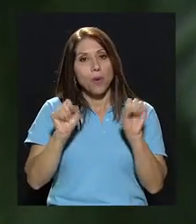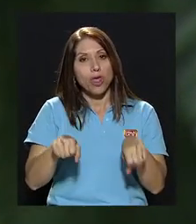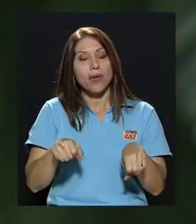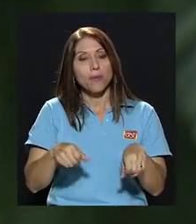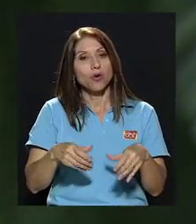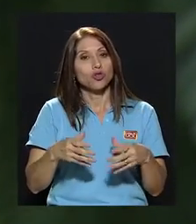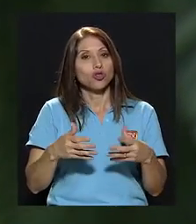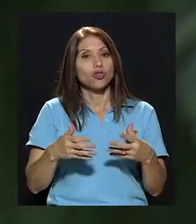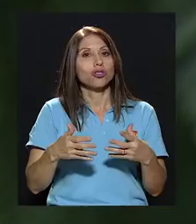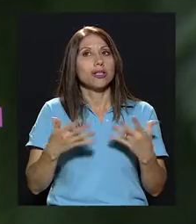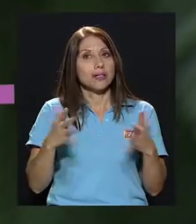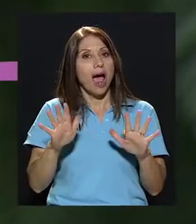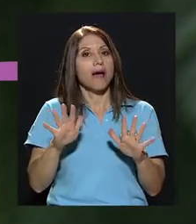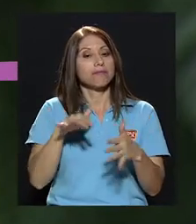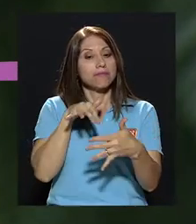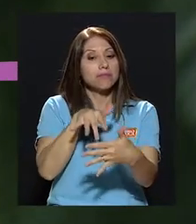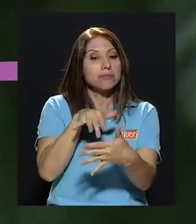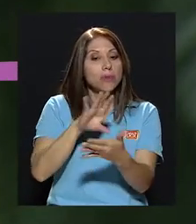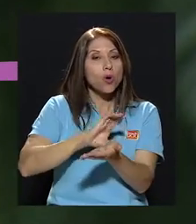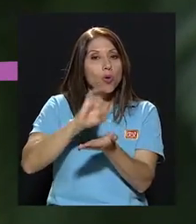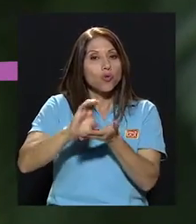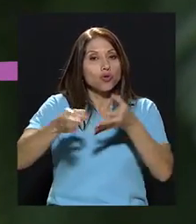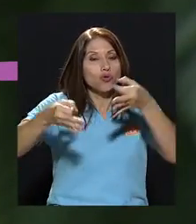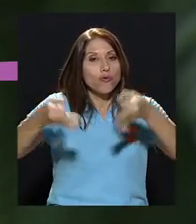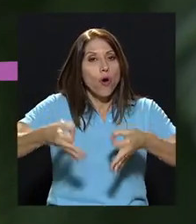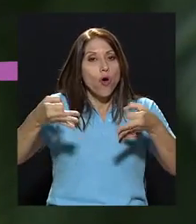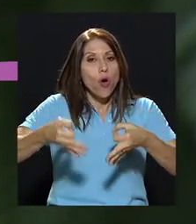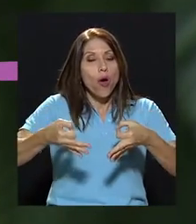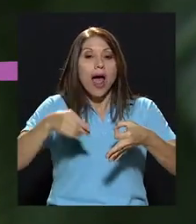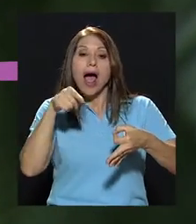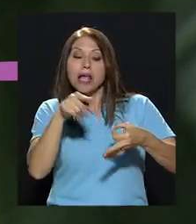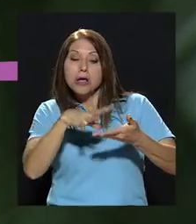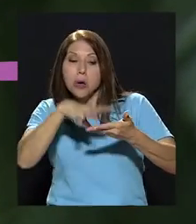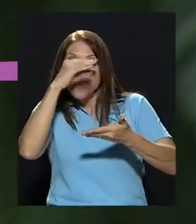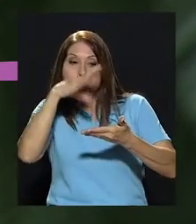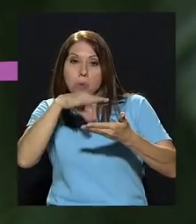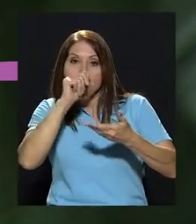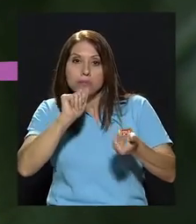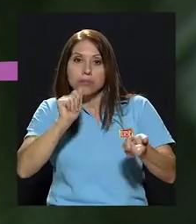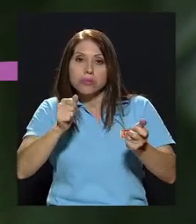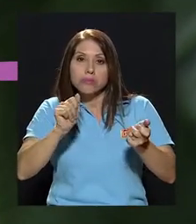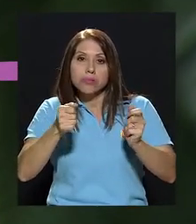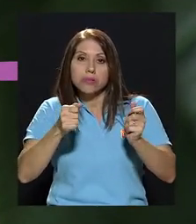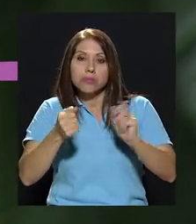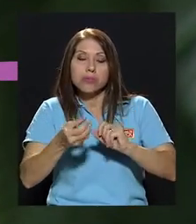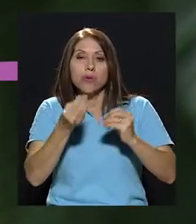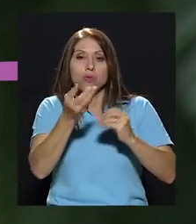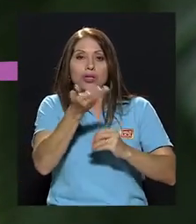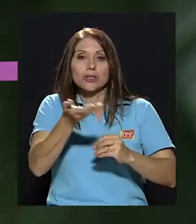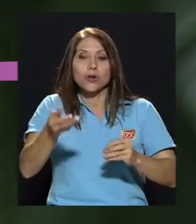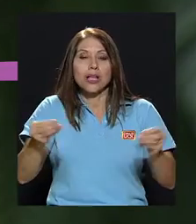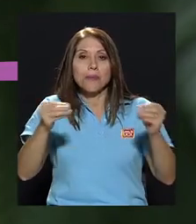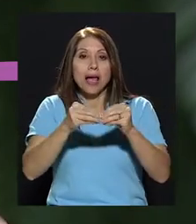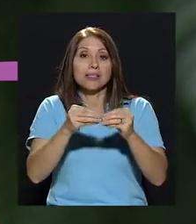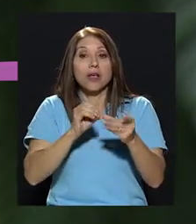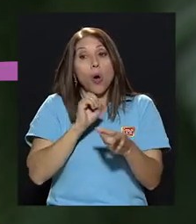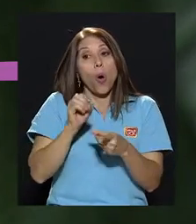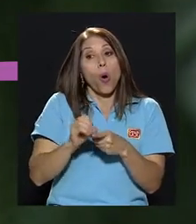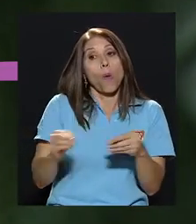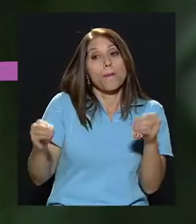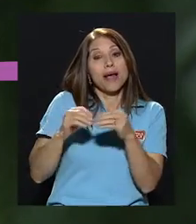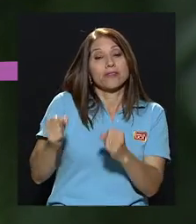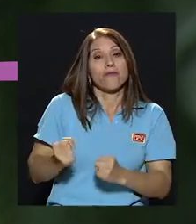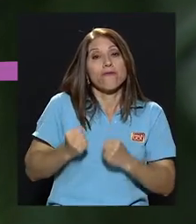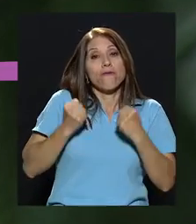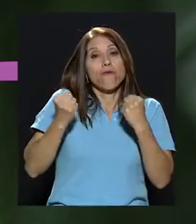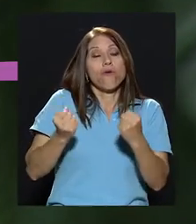podemos, por supuesto, ya tomar cursos formales donde podemos también modificar y aprender muchísimas cosas más o hacernos